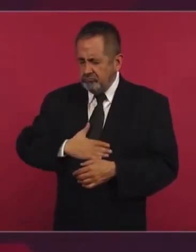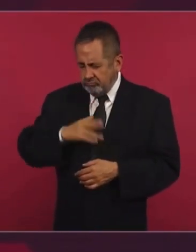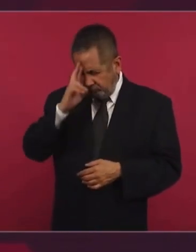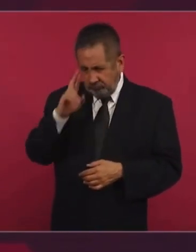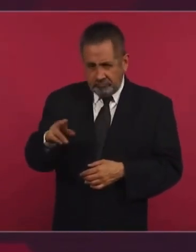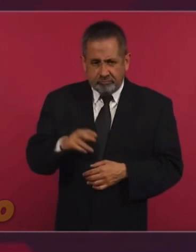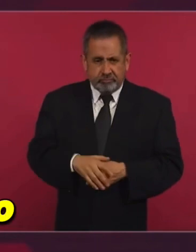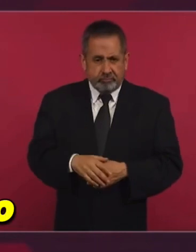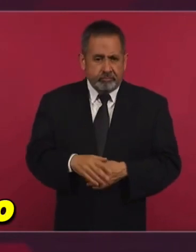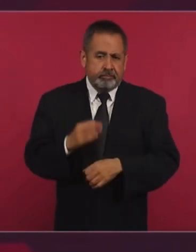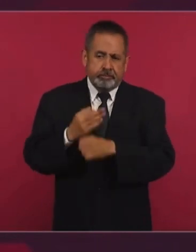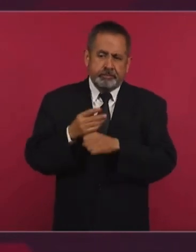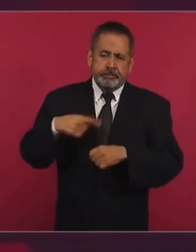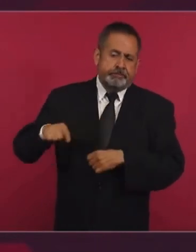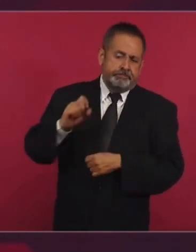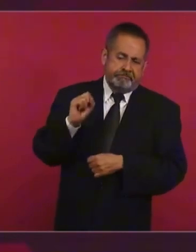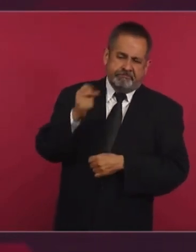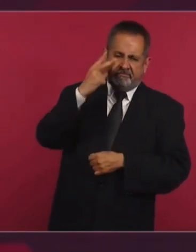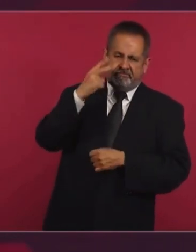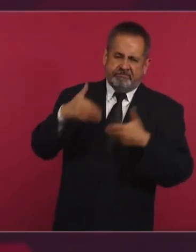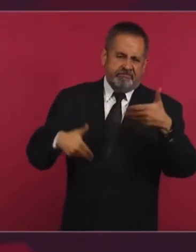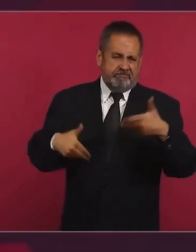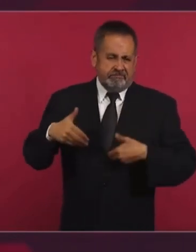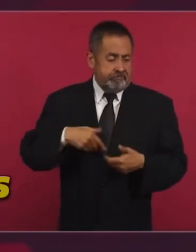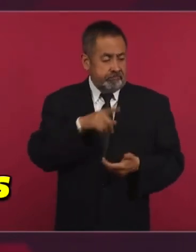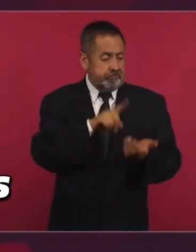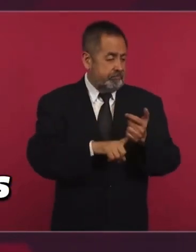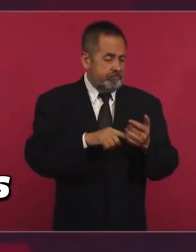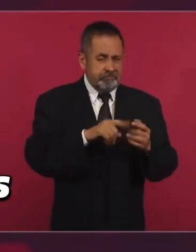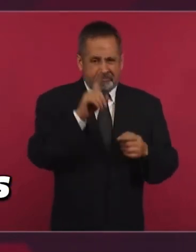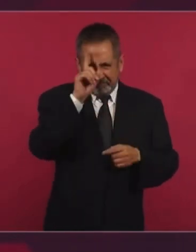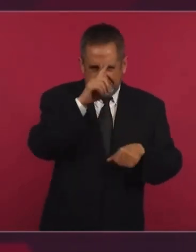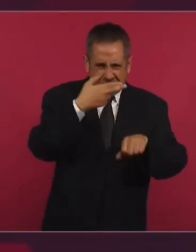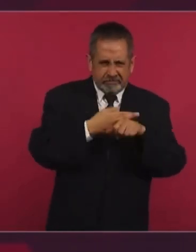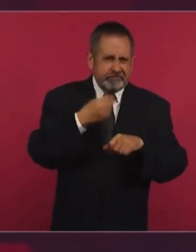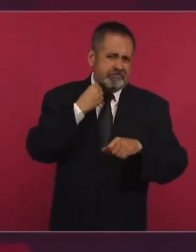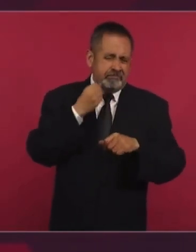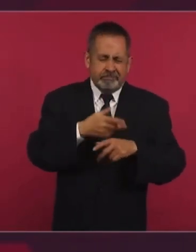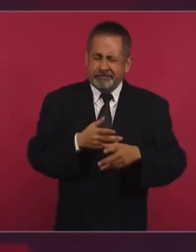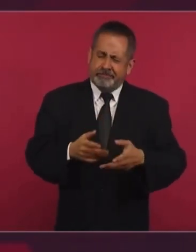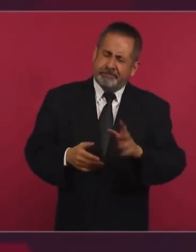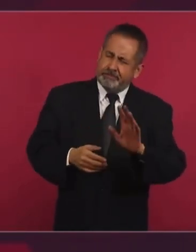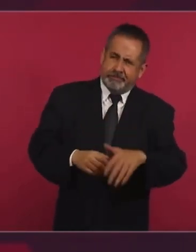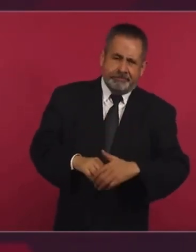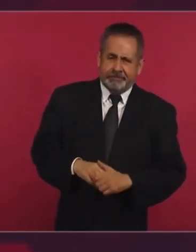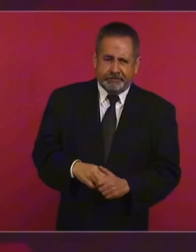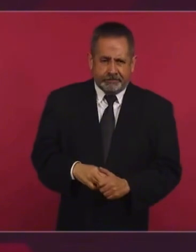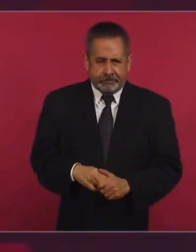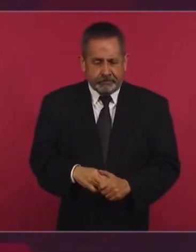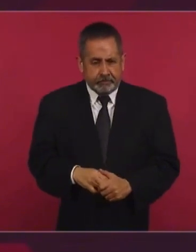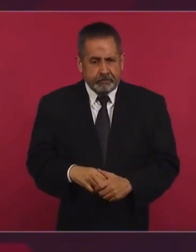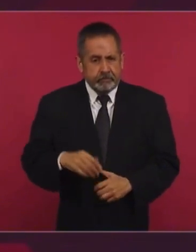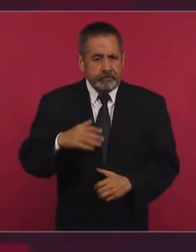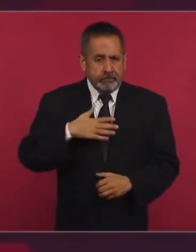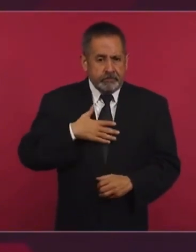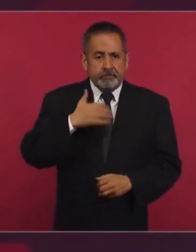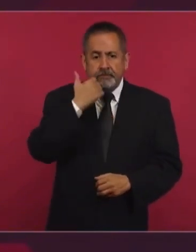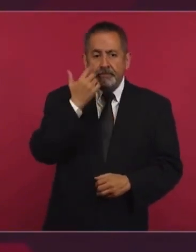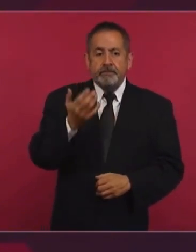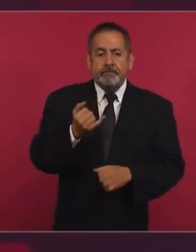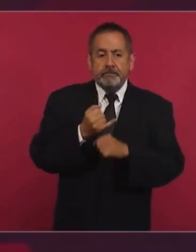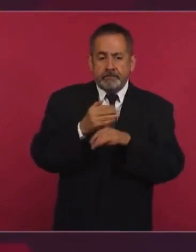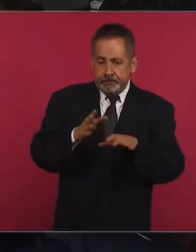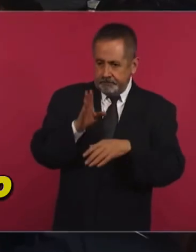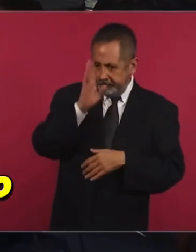ahora se molestaron mucho los asesores y los abogados porque yo quiero tener una información